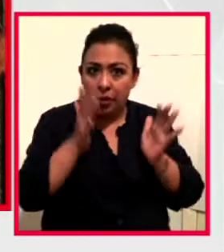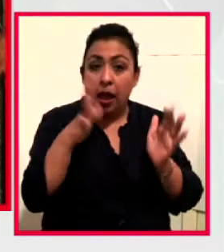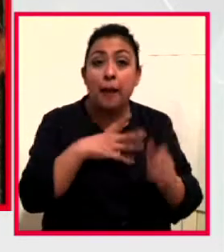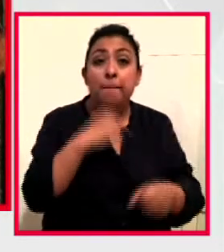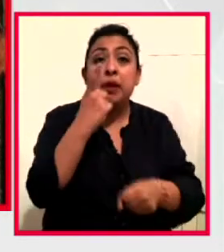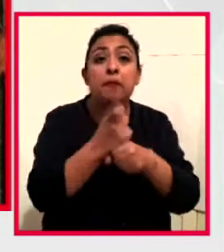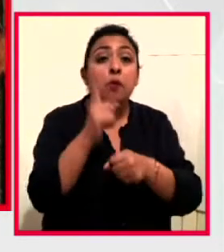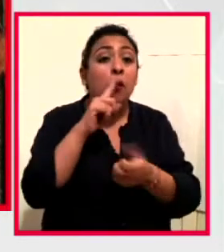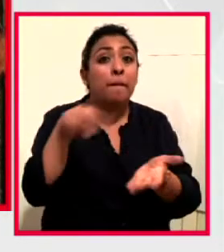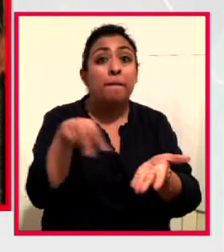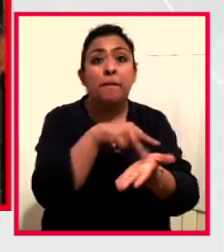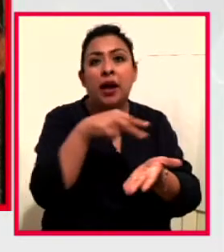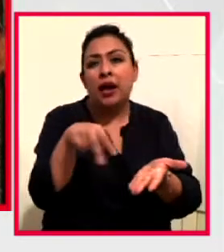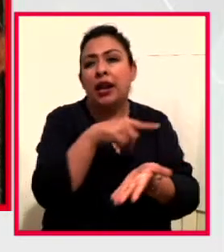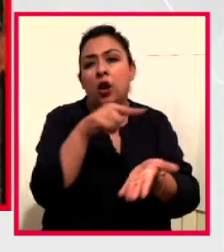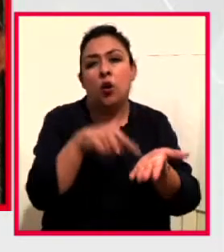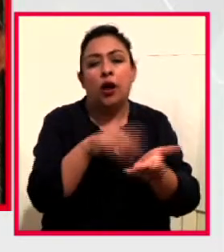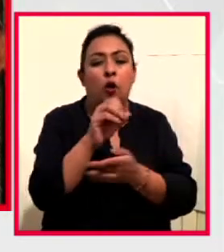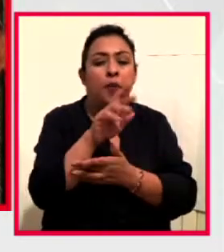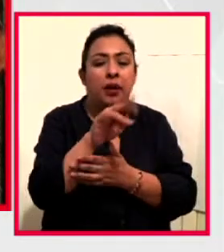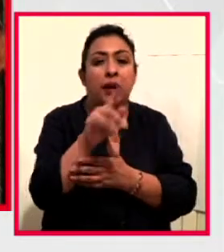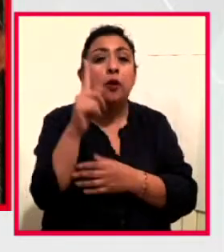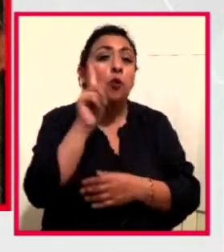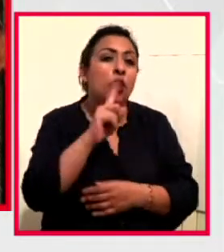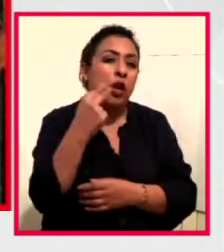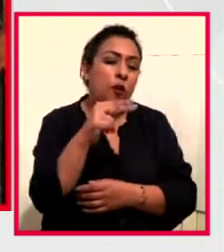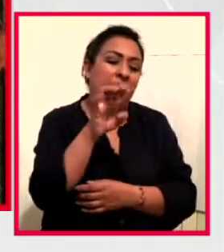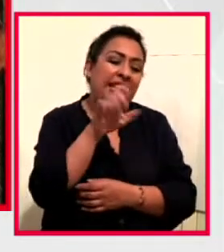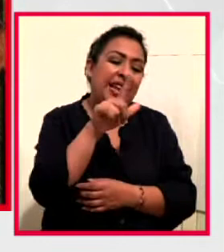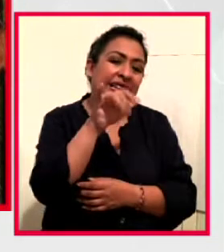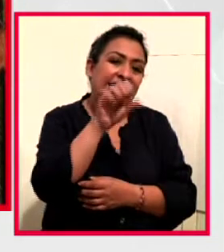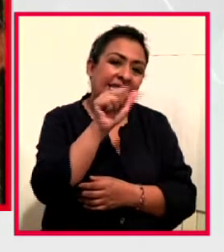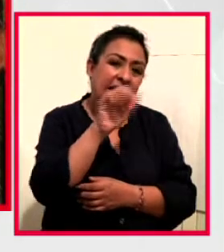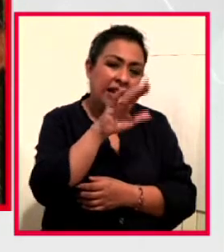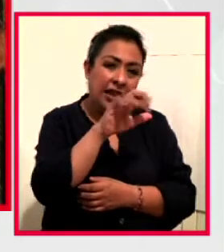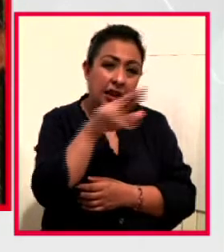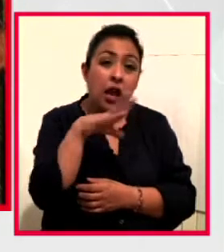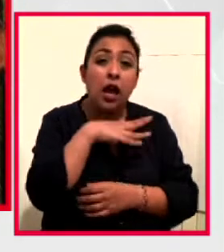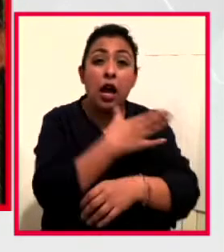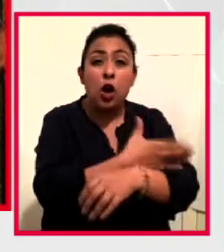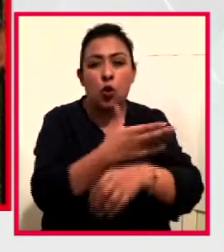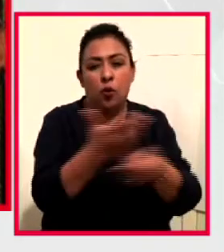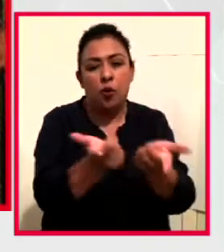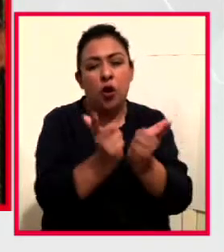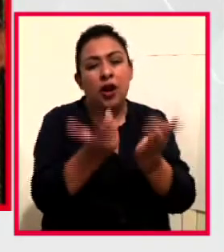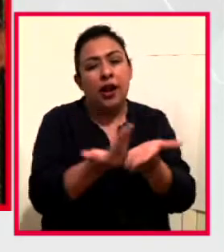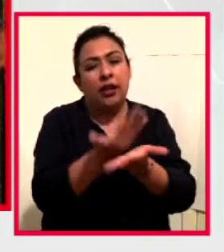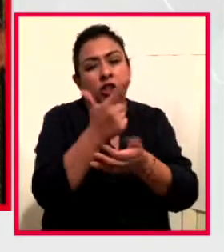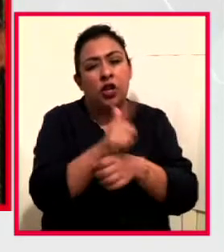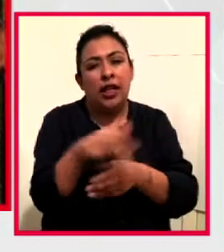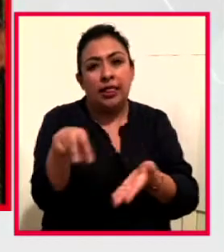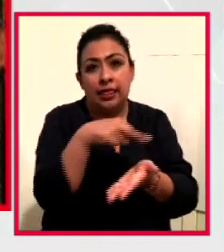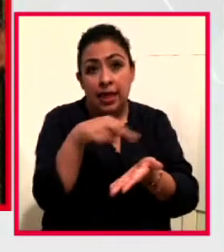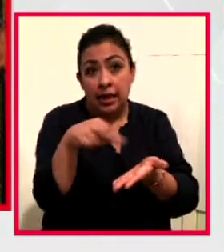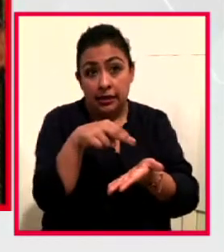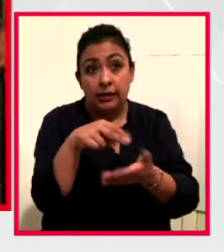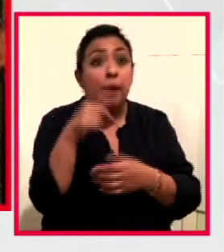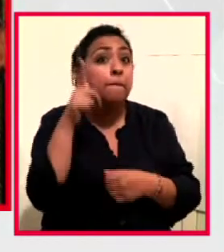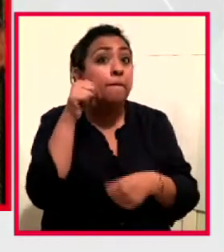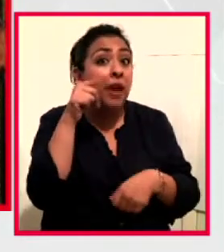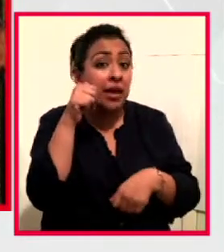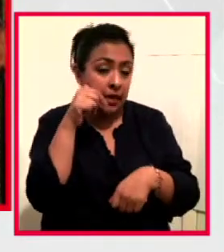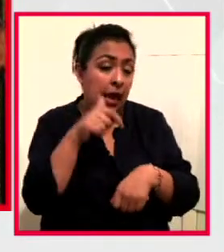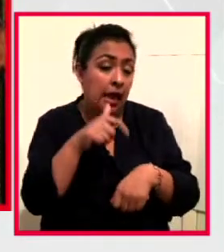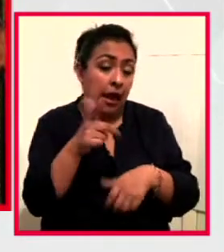bailarina del ballet de la Ópera de Berlín, Elisa Carrillo, con la Compañía Nacional de Danza. Esto será mañana, por